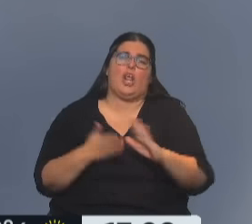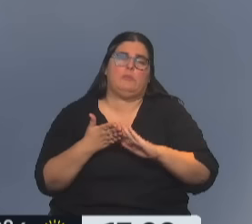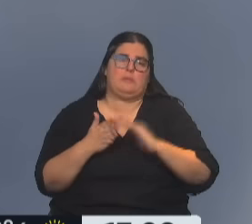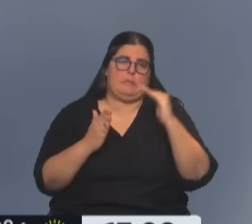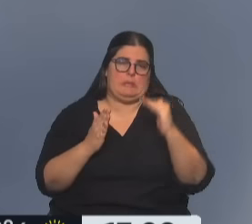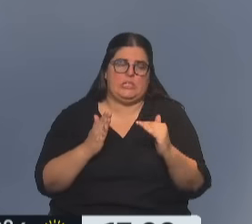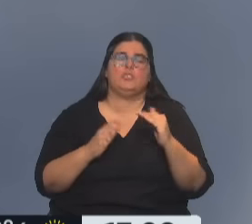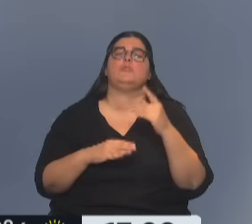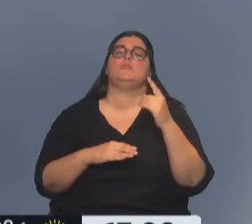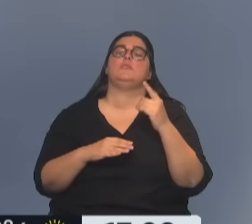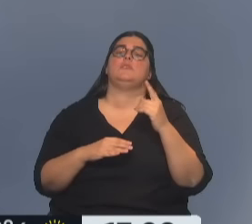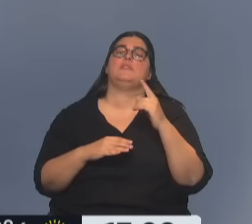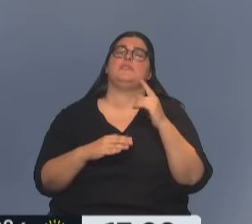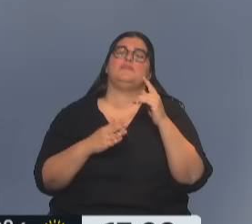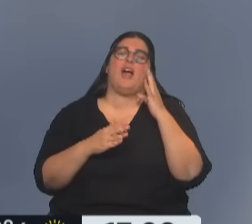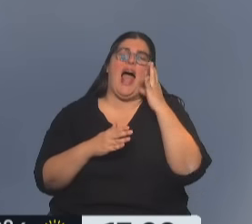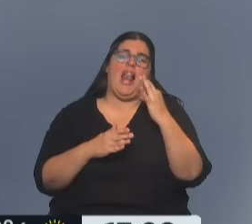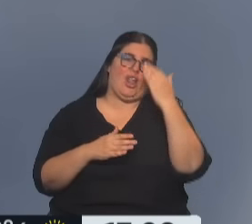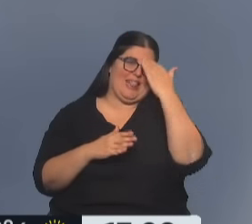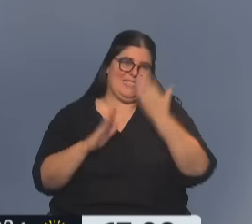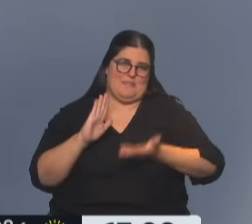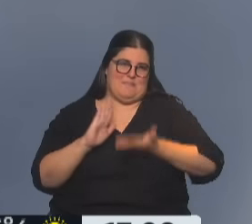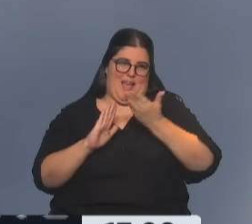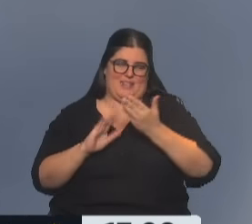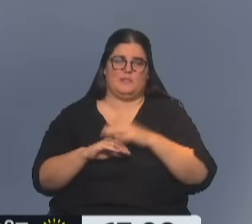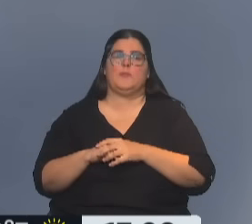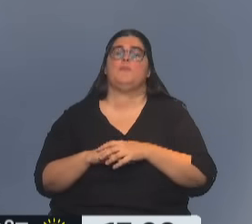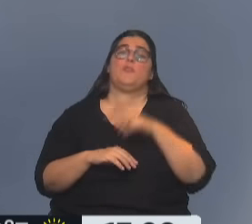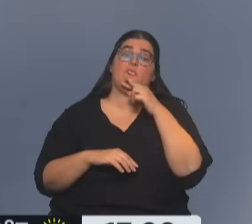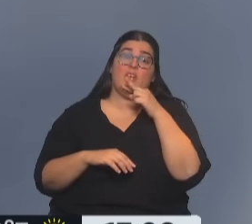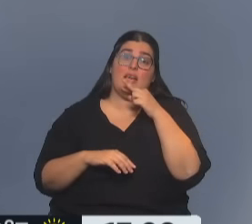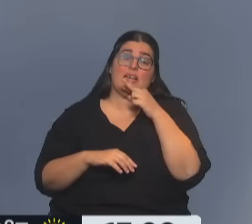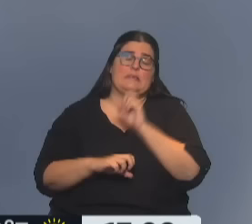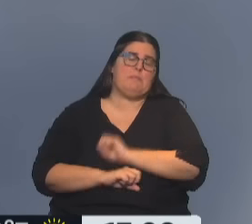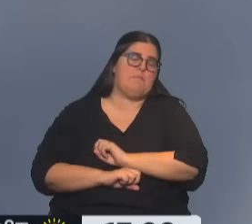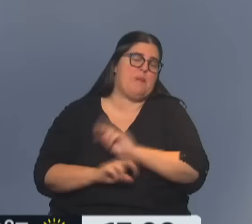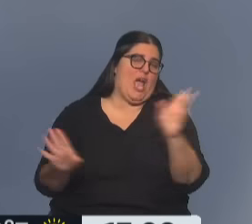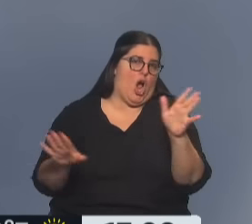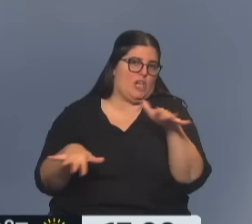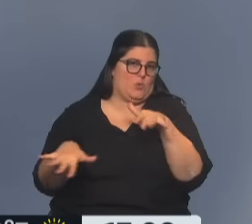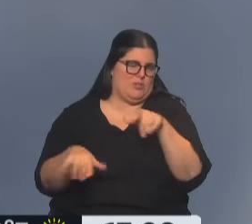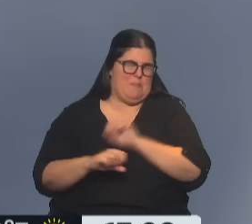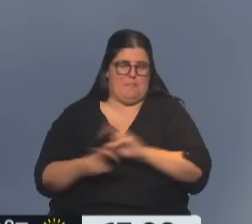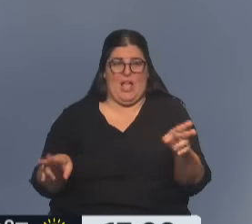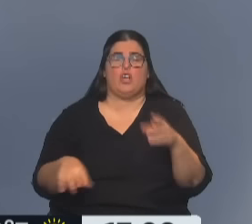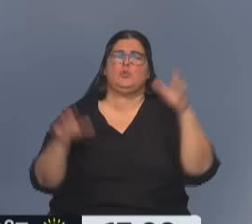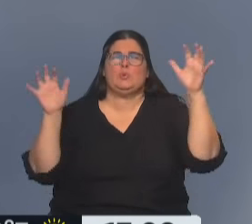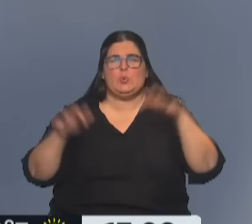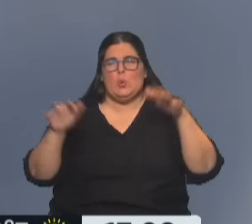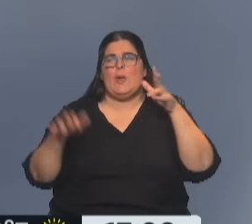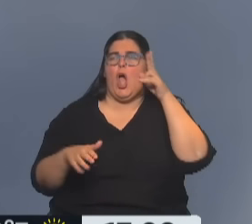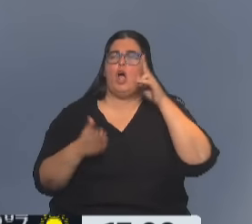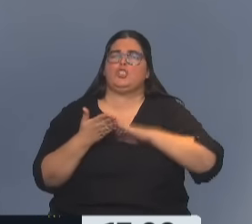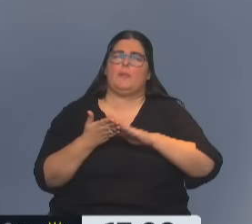y sube un poquito a 15 grados la máxima y el viernes, bueno, aún peor el escenario porque lluvia, 8 de